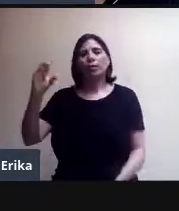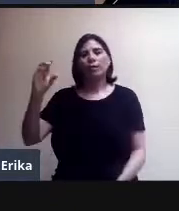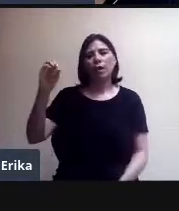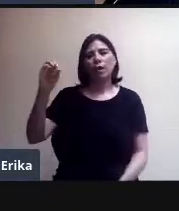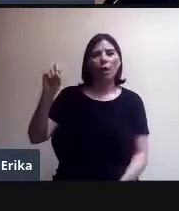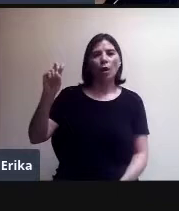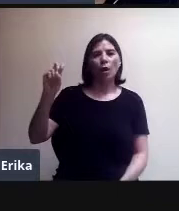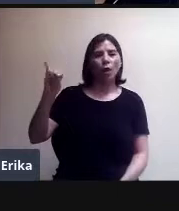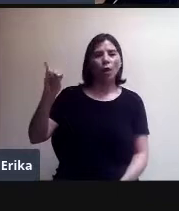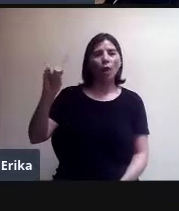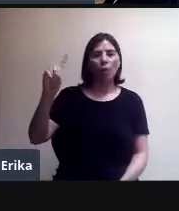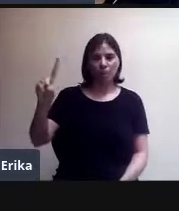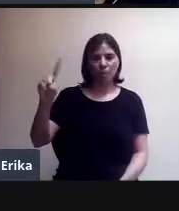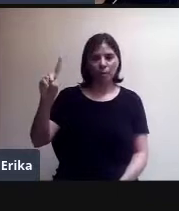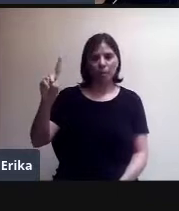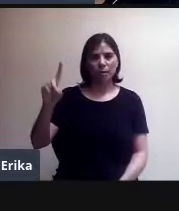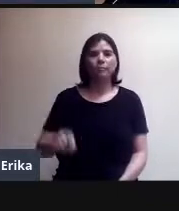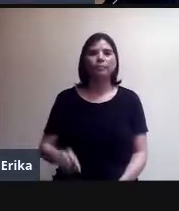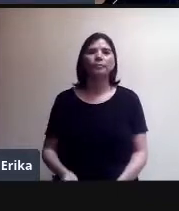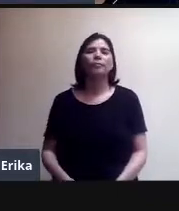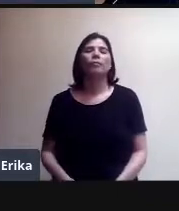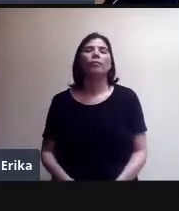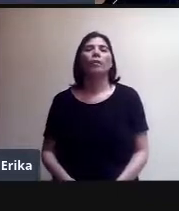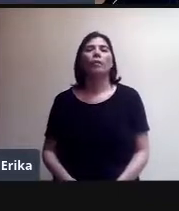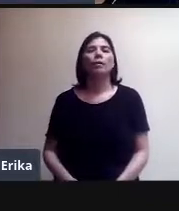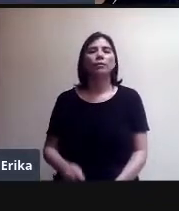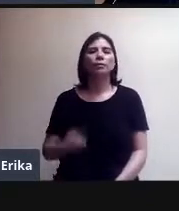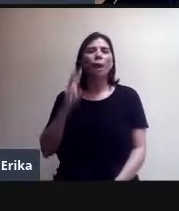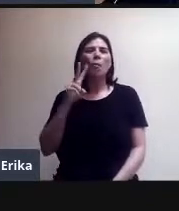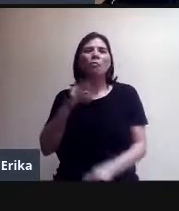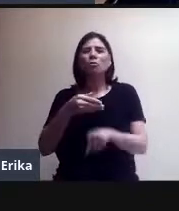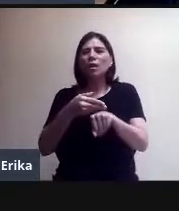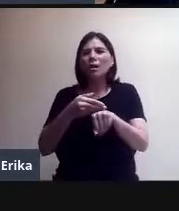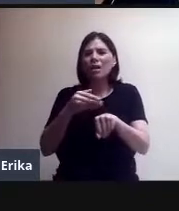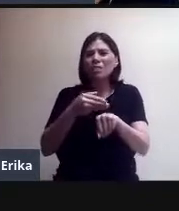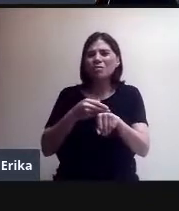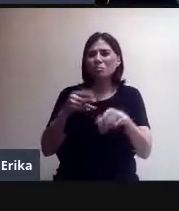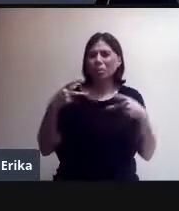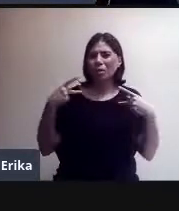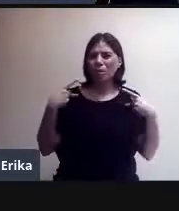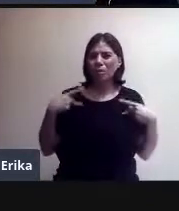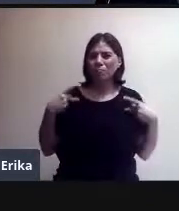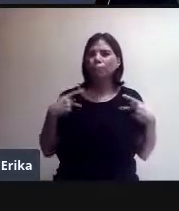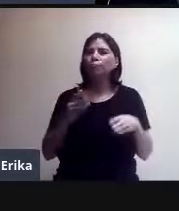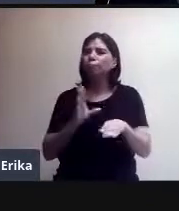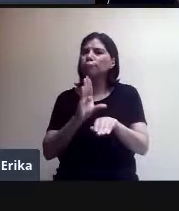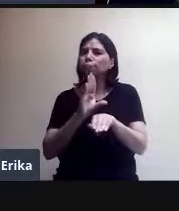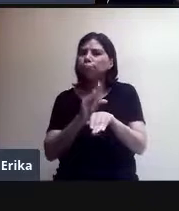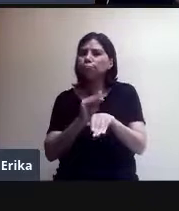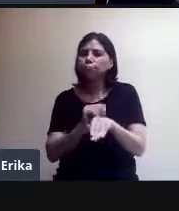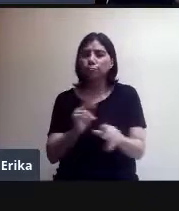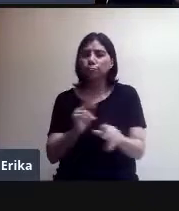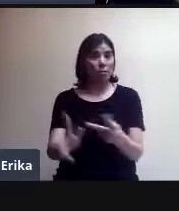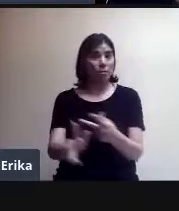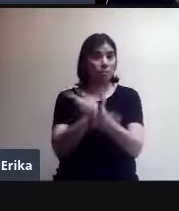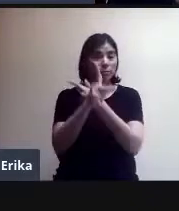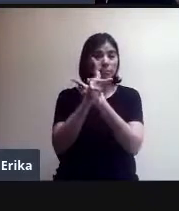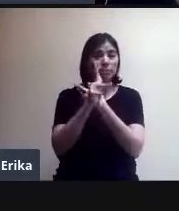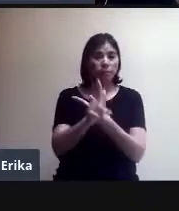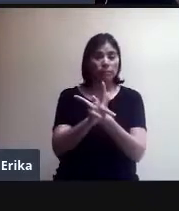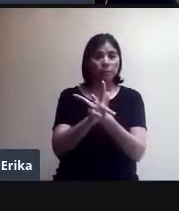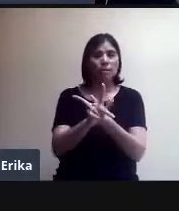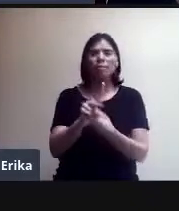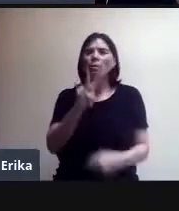estas eran las, el número de participantes permitidos en una videoconferencia de